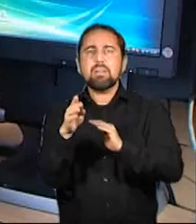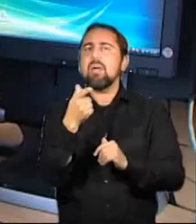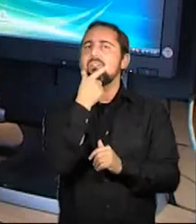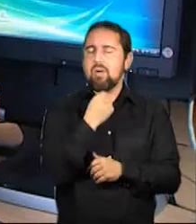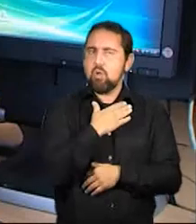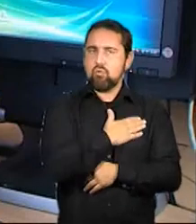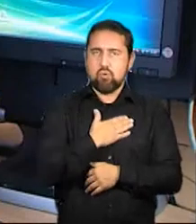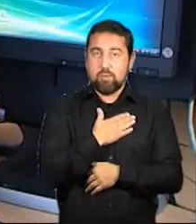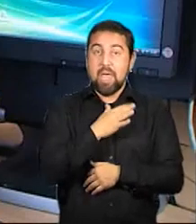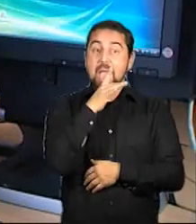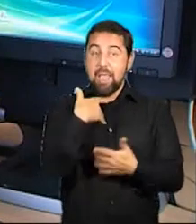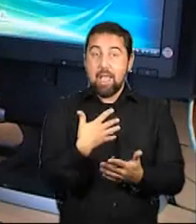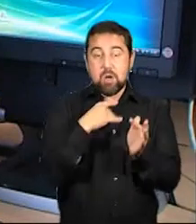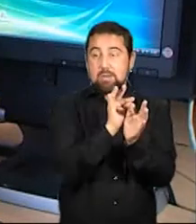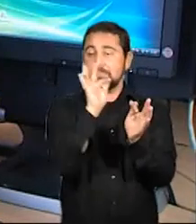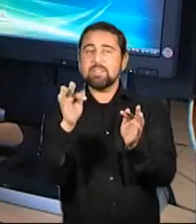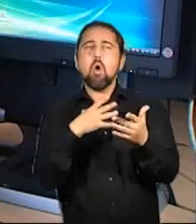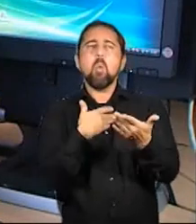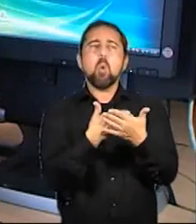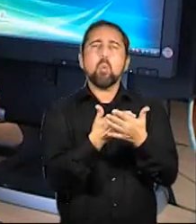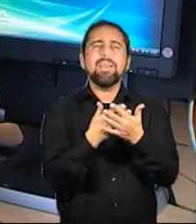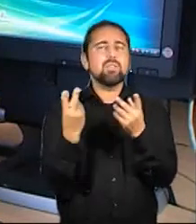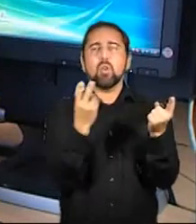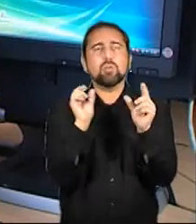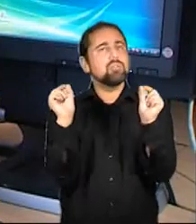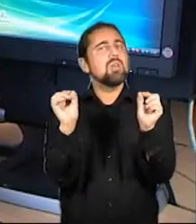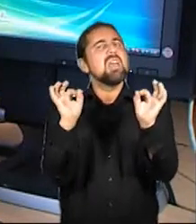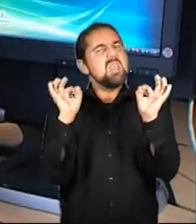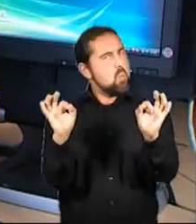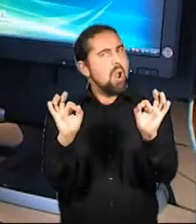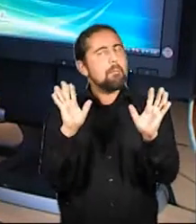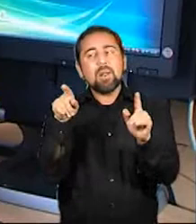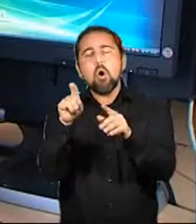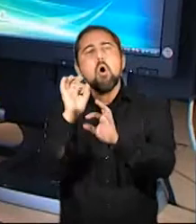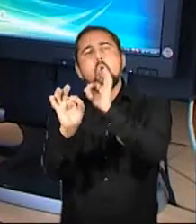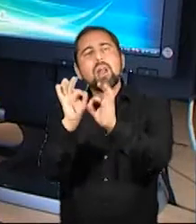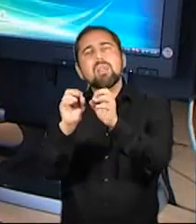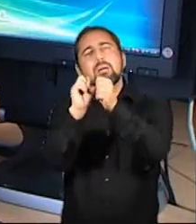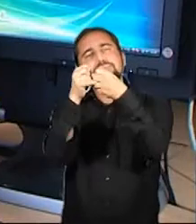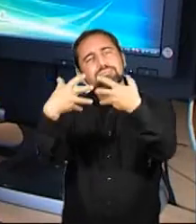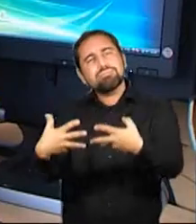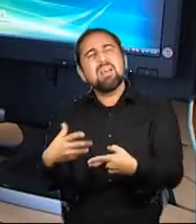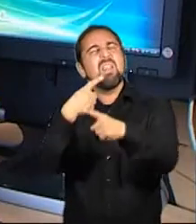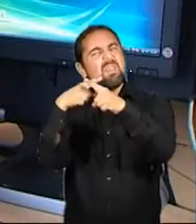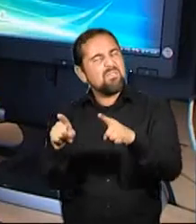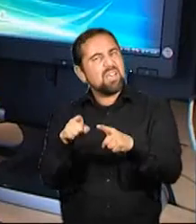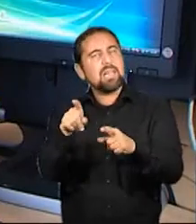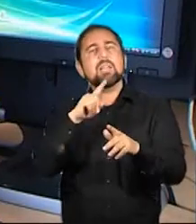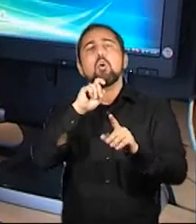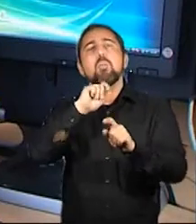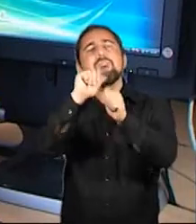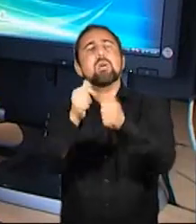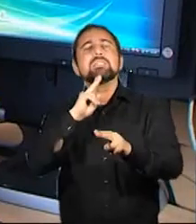continuación vamos a visionar el mismo documento, pero que ha sido realizado de otra manera. Ha sido generado como PDF. Lo ha escaneado el